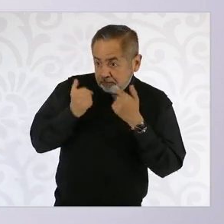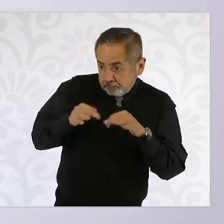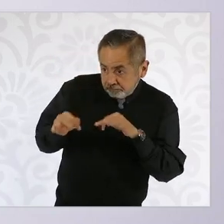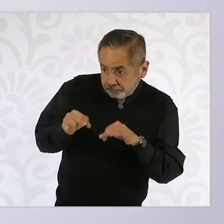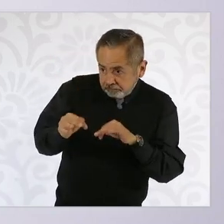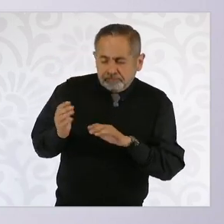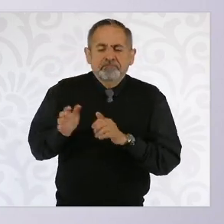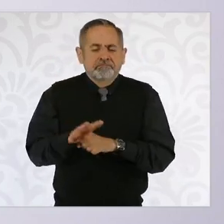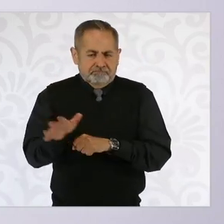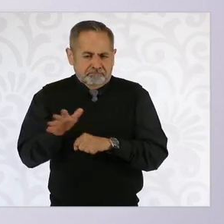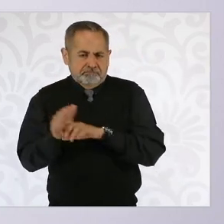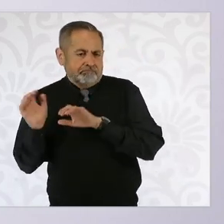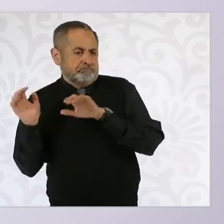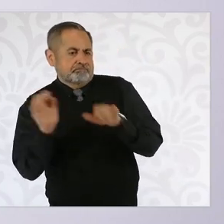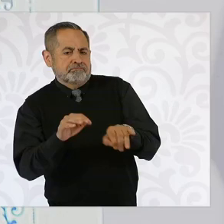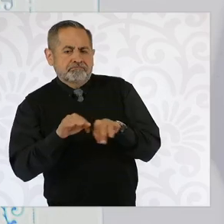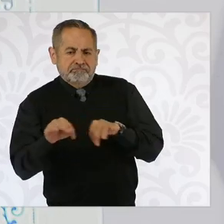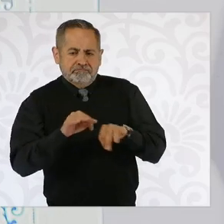tener empleo.